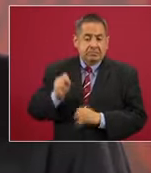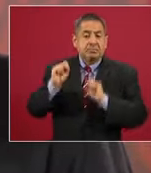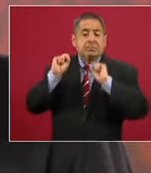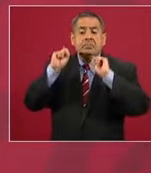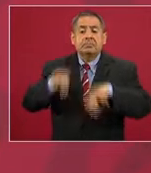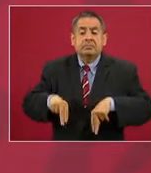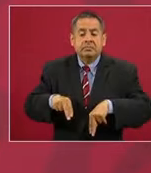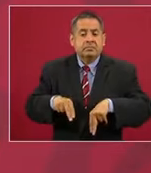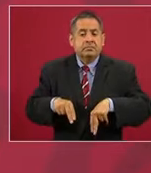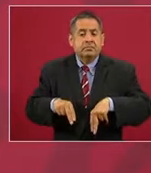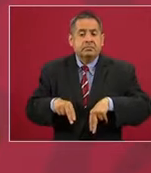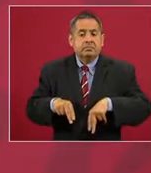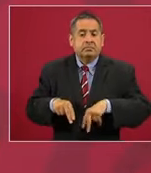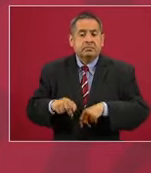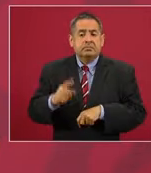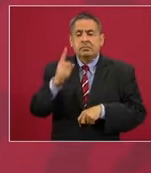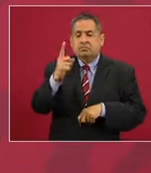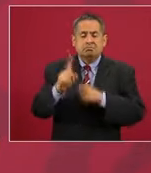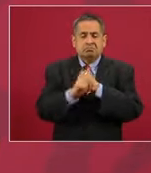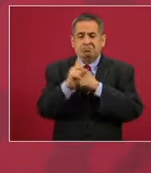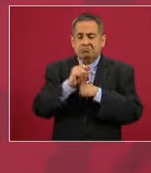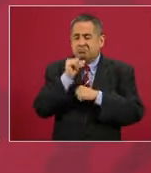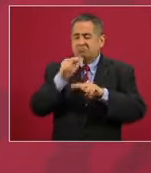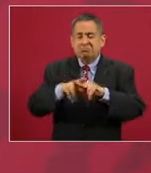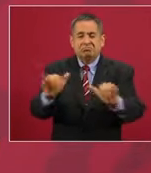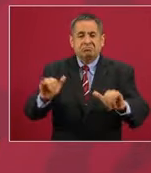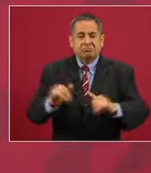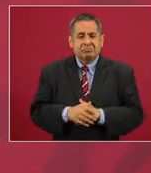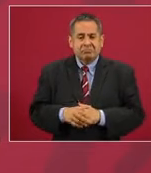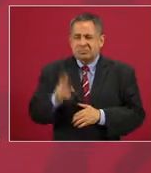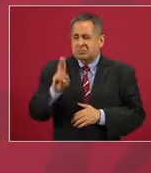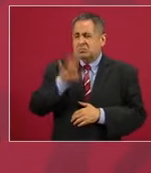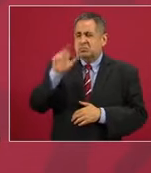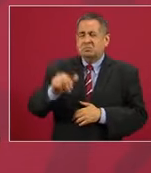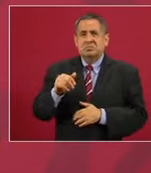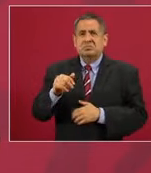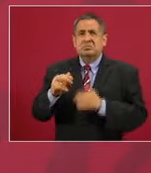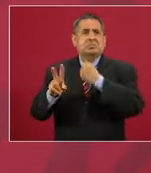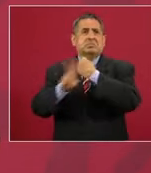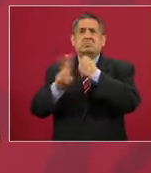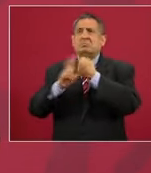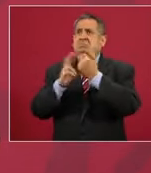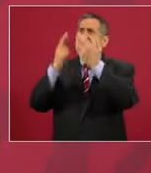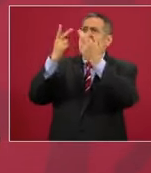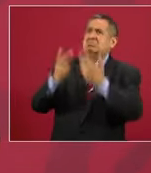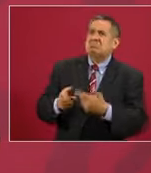sin un problema, nunca hemos roto un vidrio.